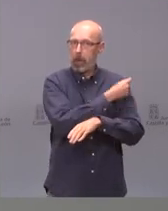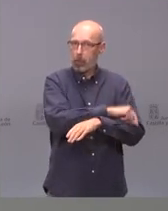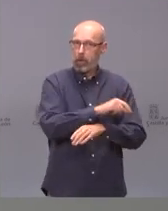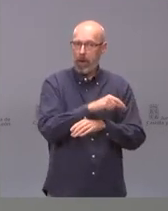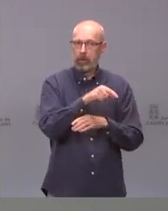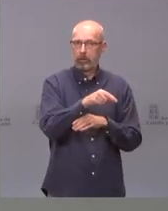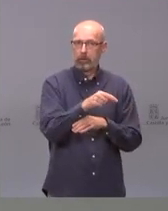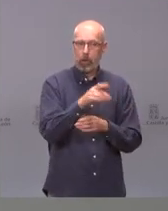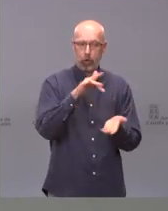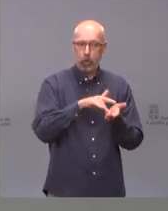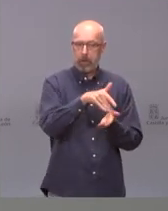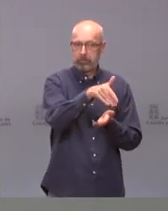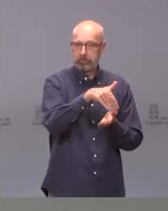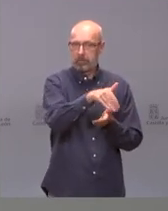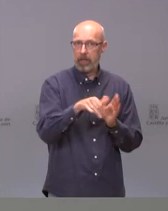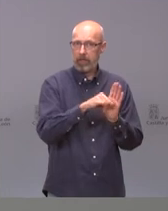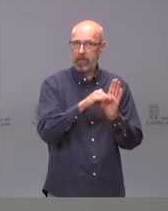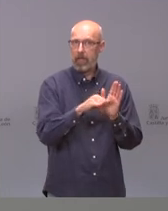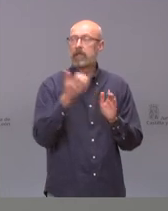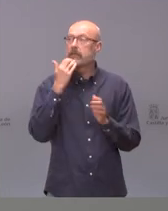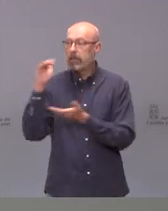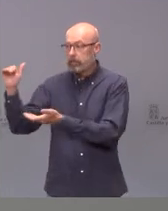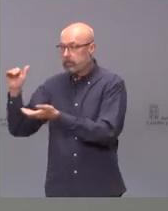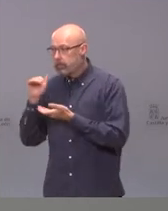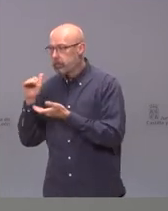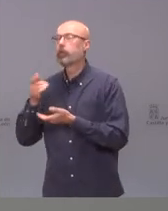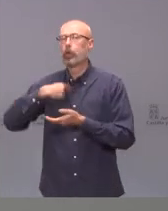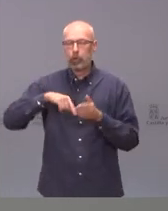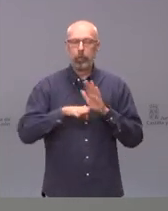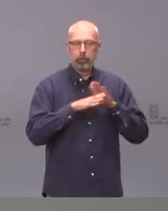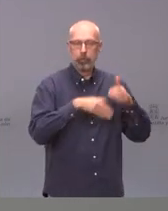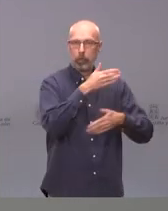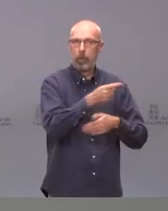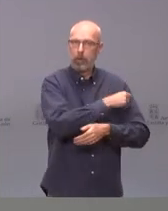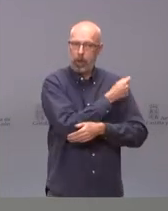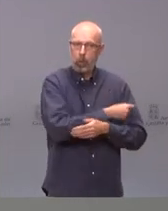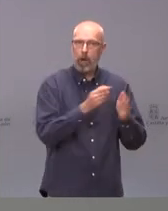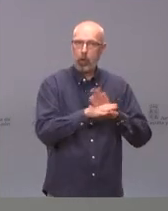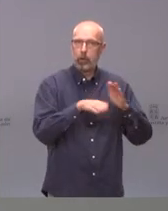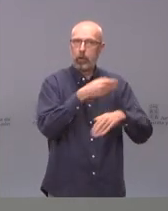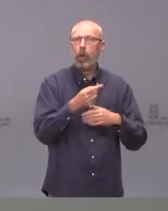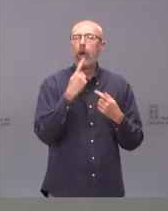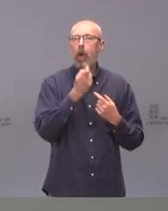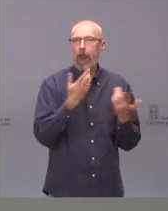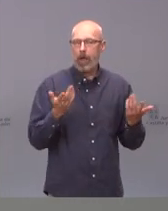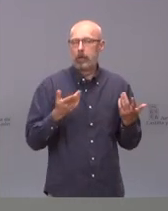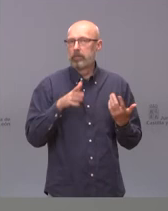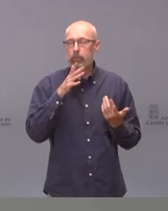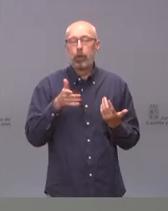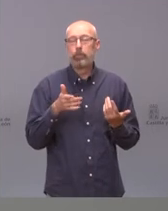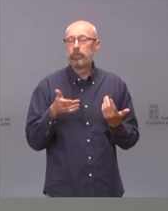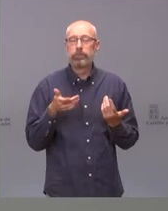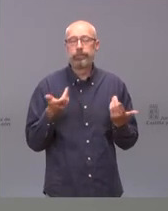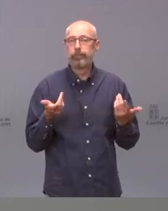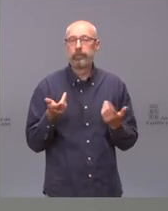esta vacuna. Entonces, espero que retomemos el ritmo y que vayamos siguiendo, progresando, porque es algo que yo